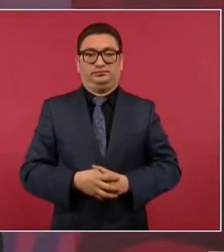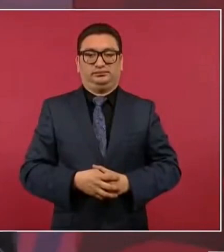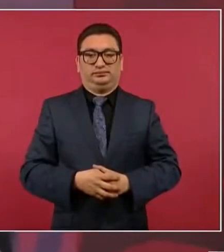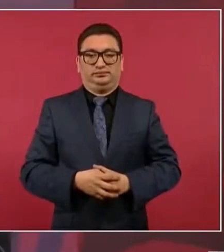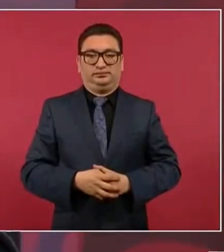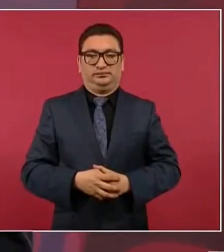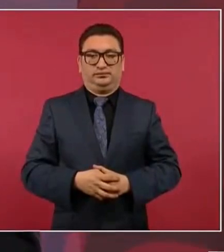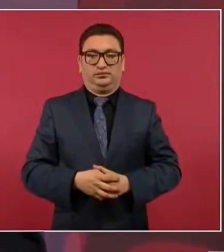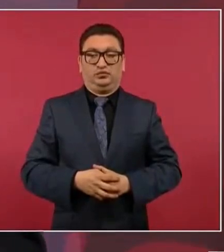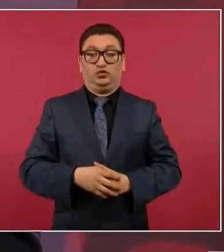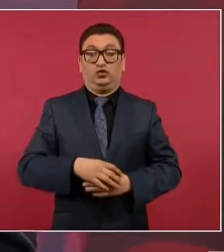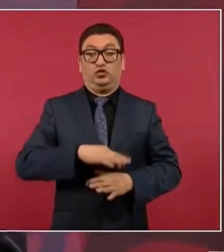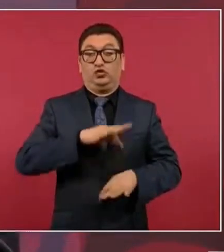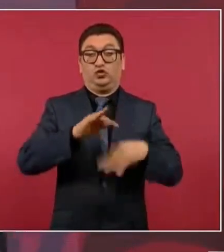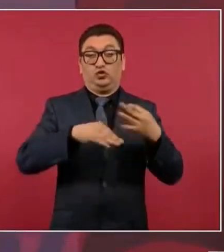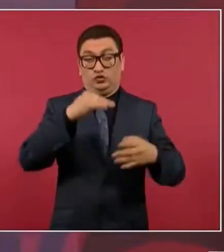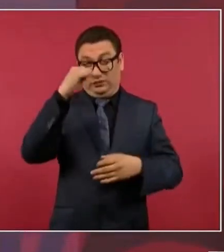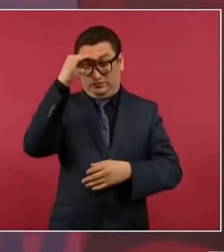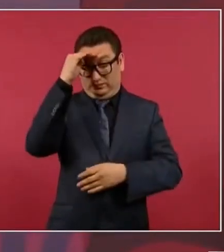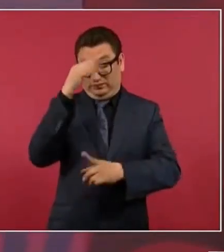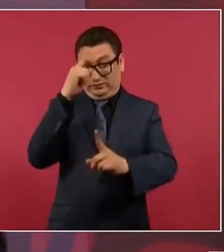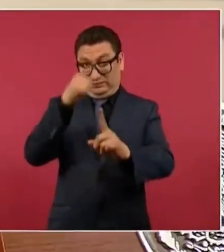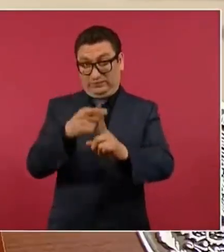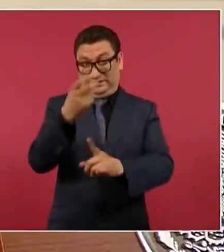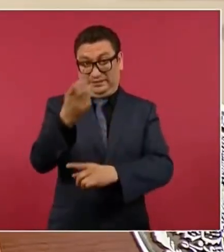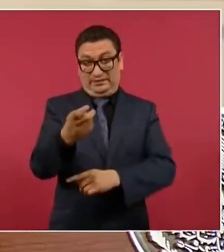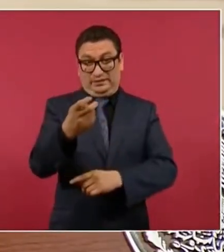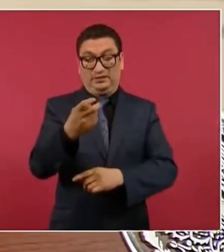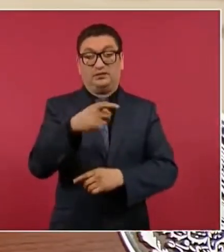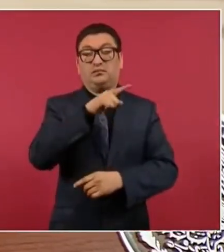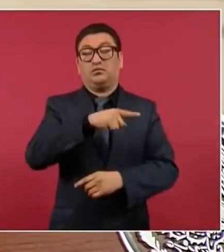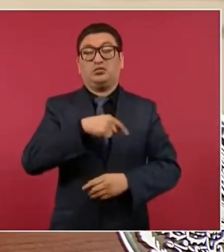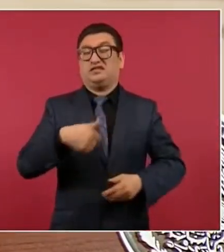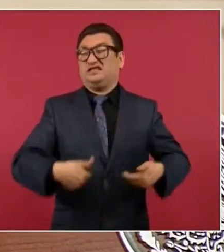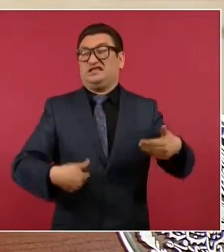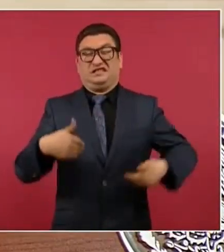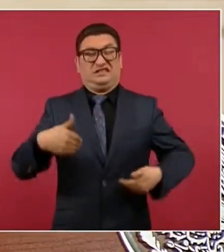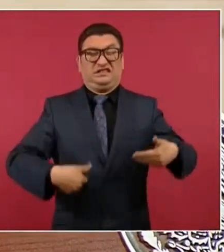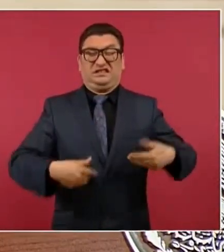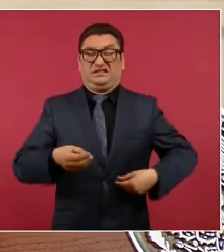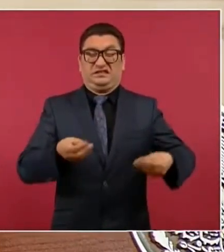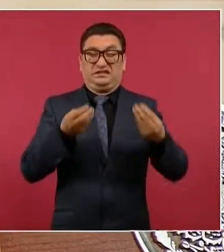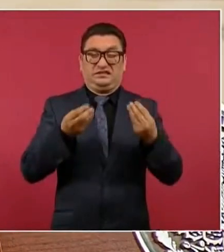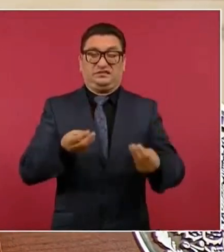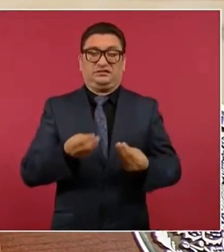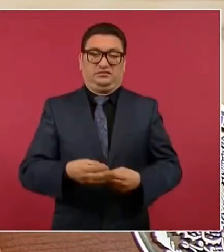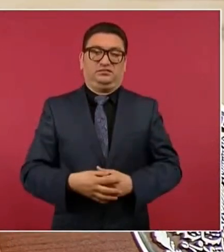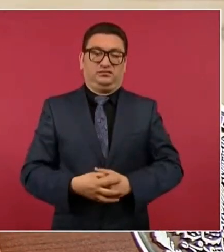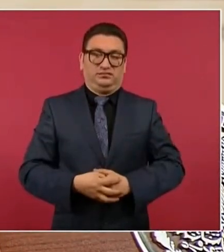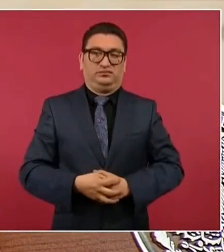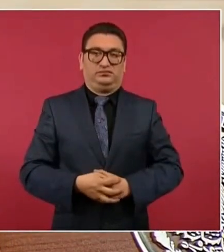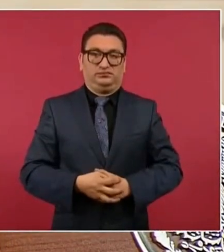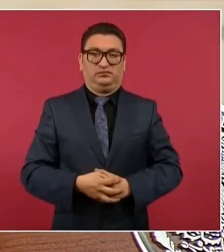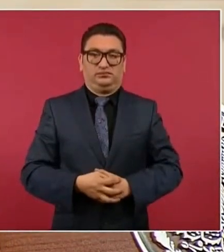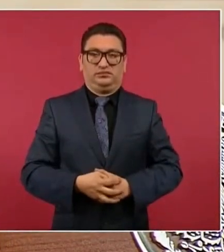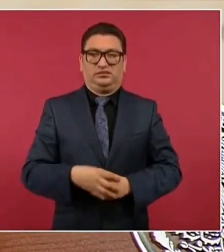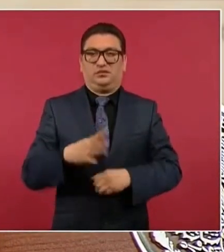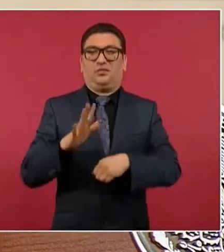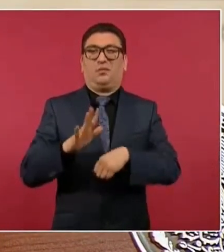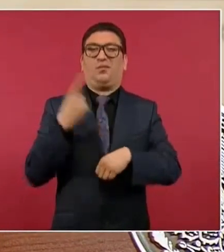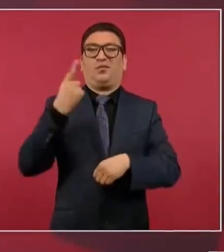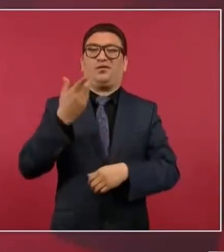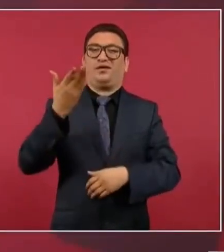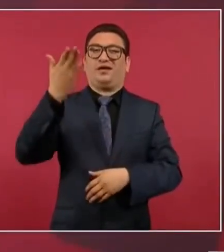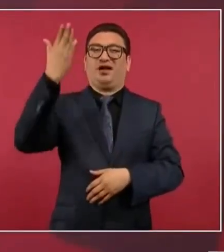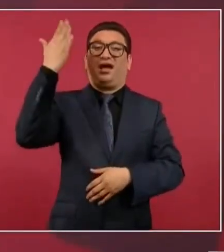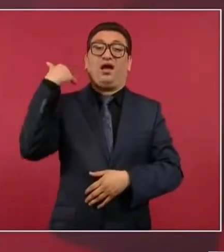Todo lo piensan de esa manera. Están muy molestos, porque era como